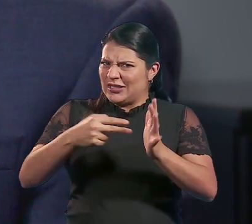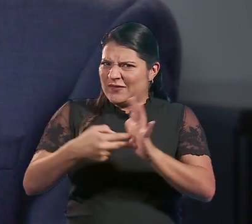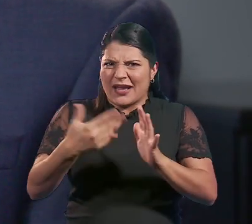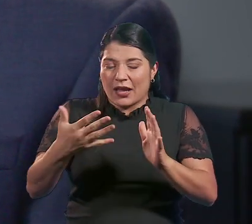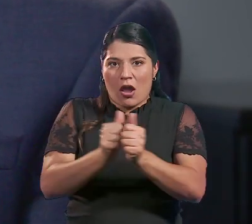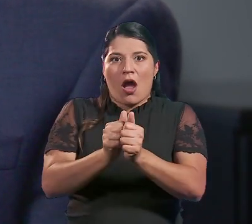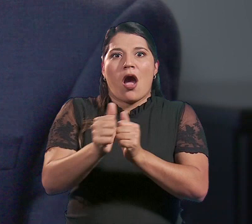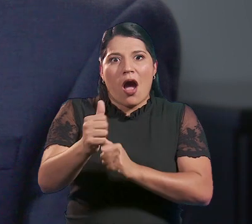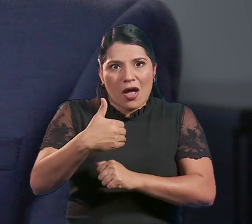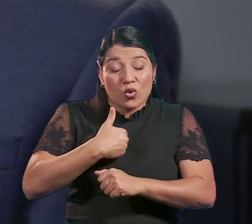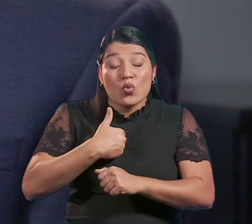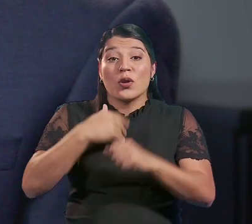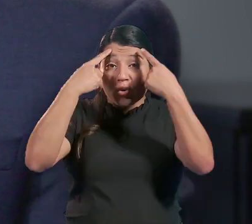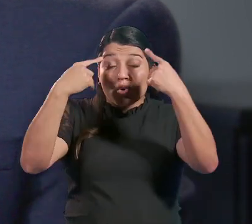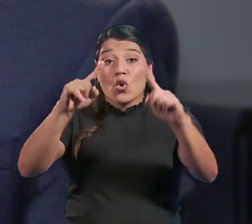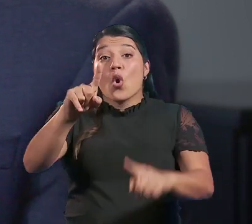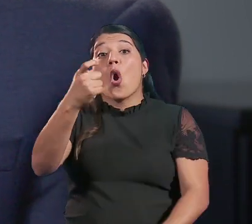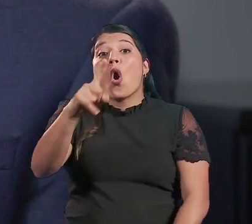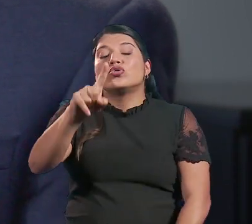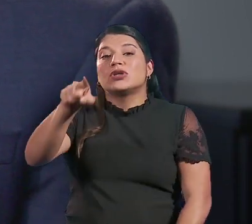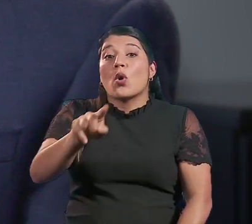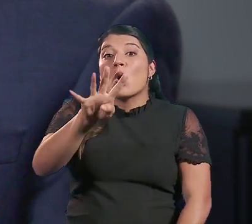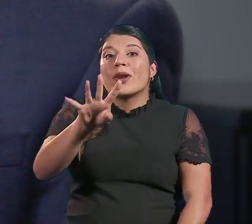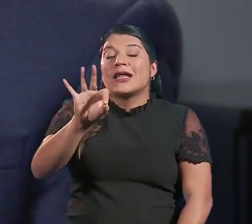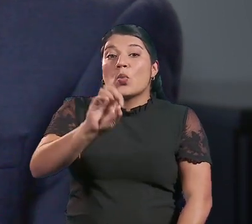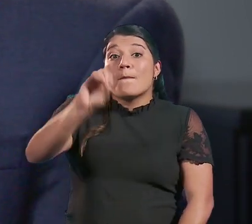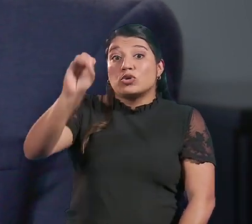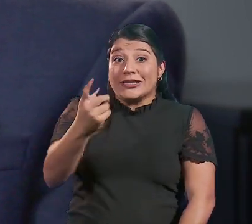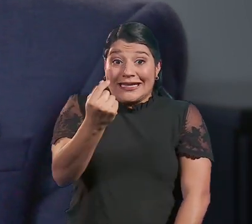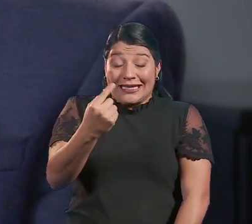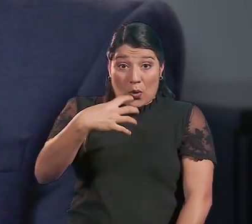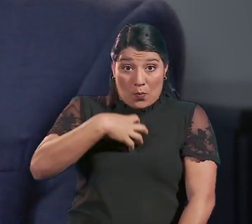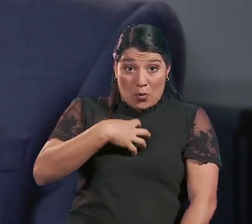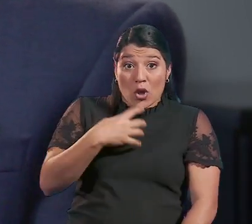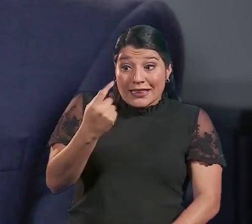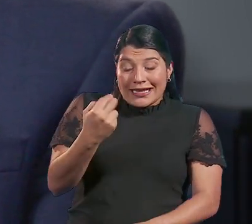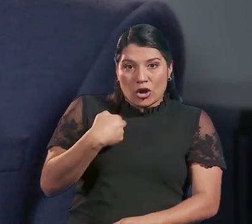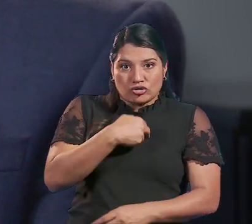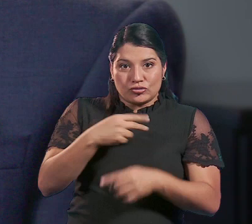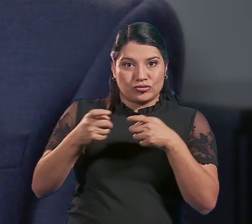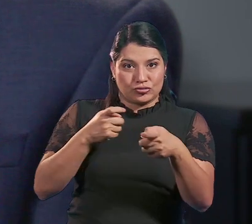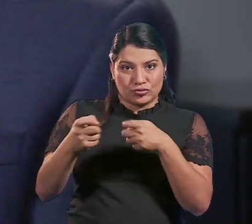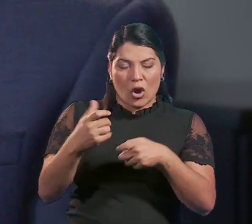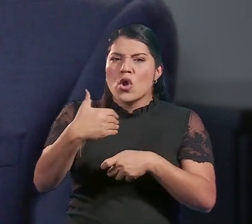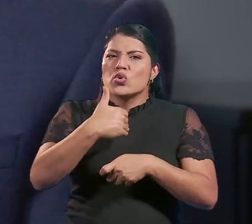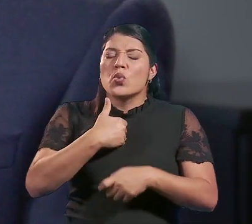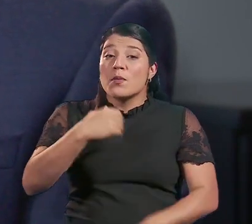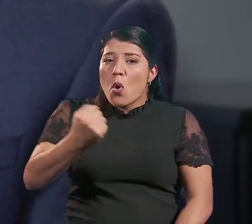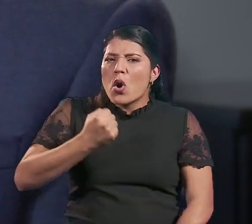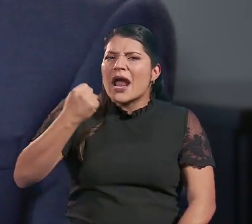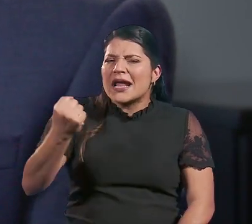logramos un rendimiento del 11,49% de los recursos propios, de los recursos que administramos. Tuvimos